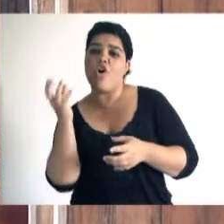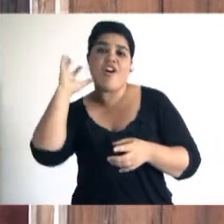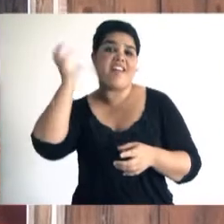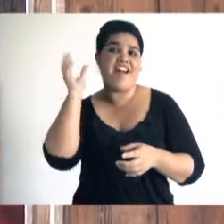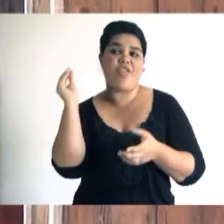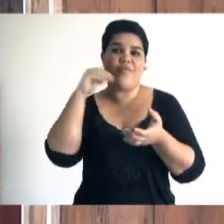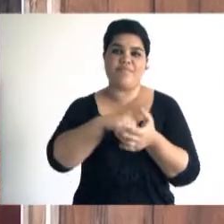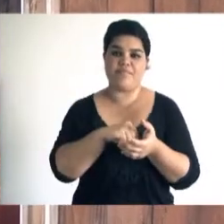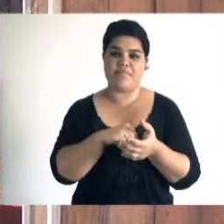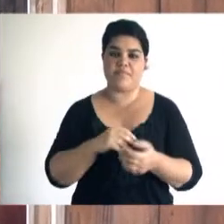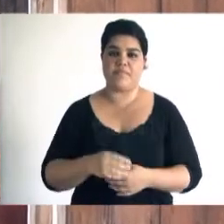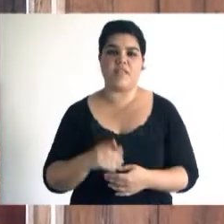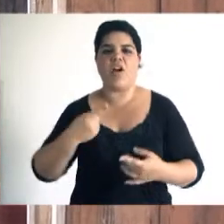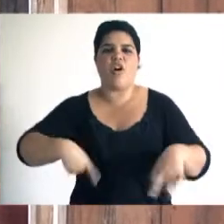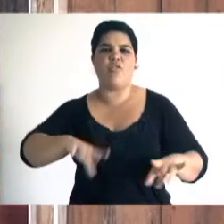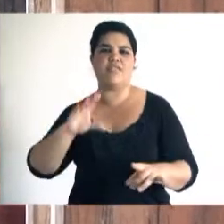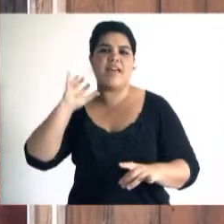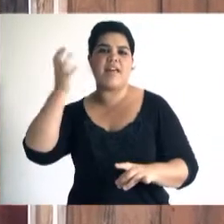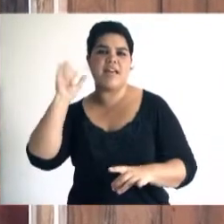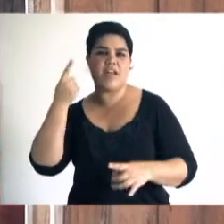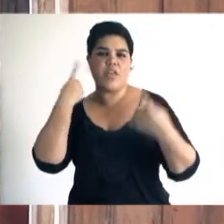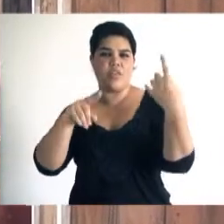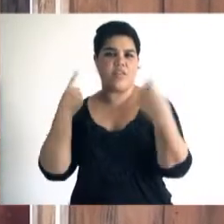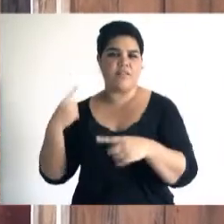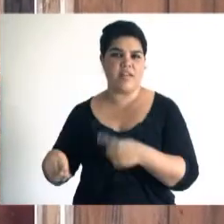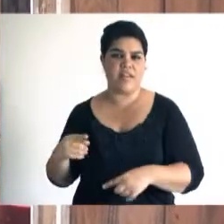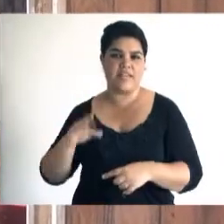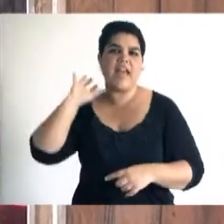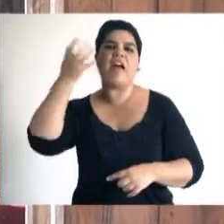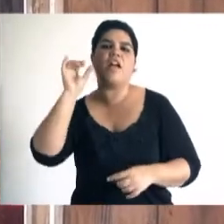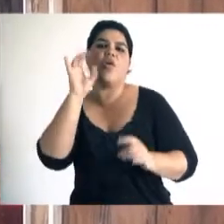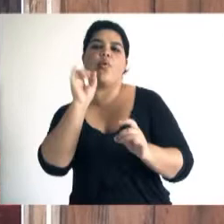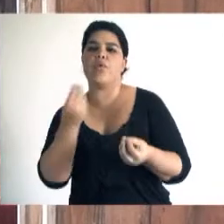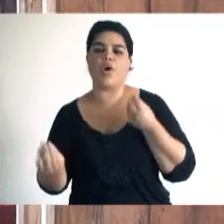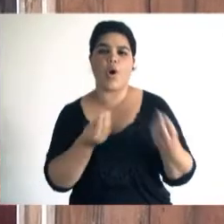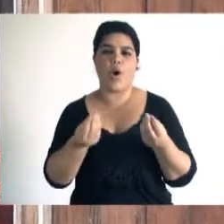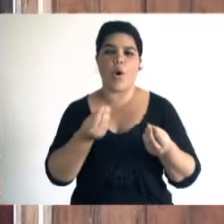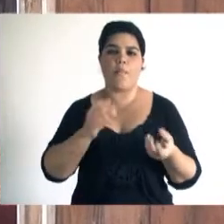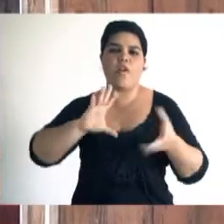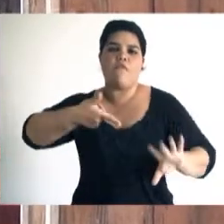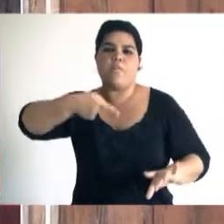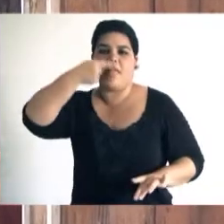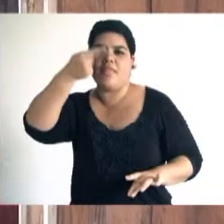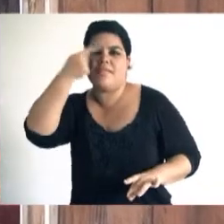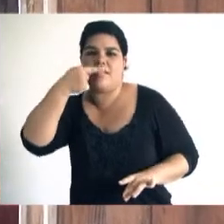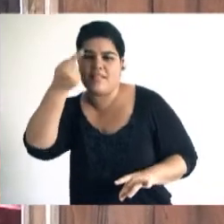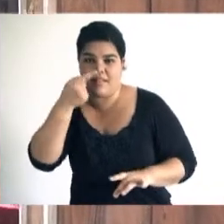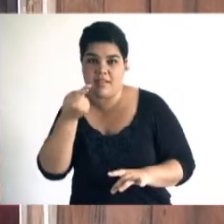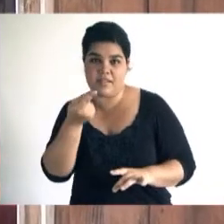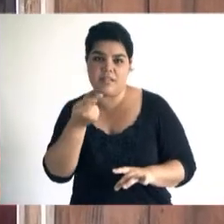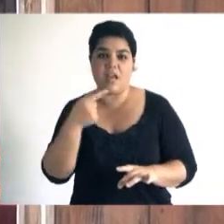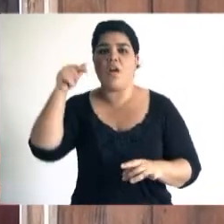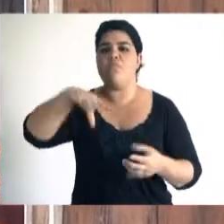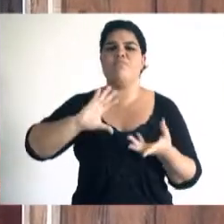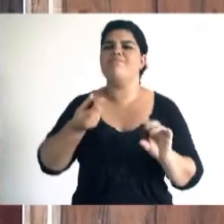Hay distintos conceptos de lo que es la radio. En este caso en particular, partimos de la radio solamente como entretenimiento. Pero